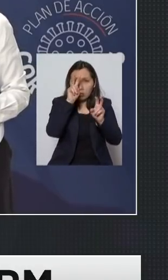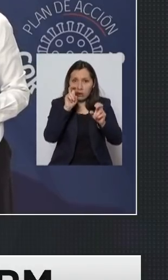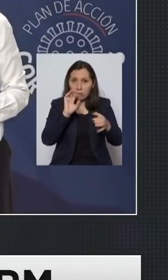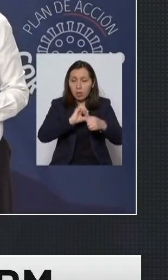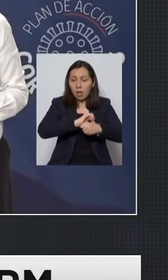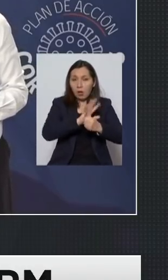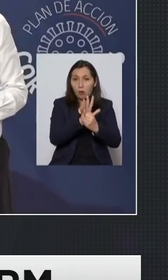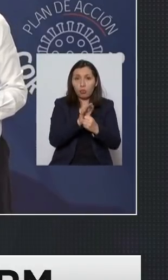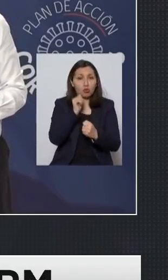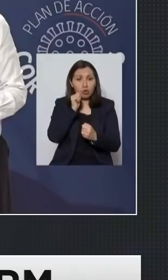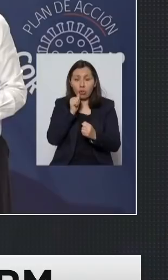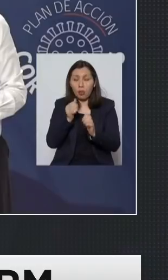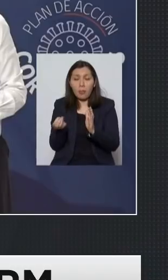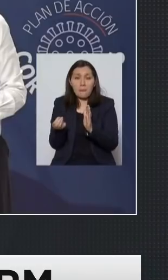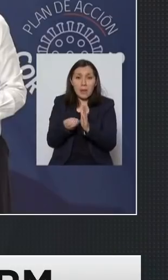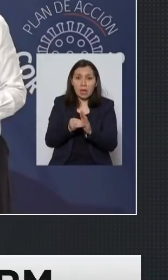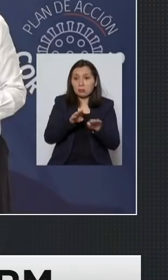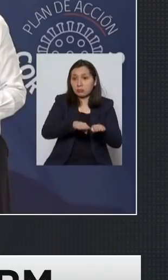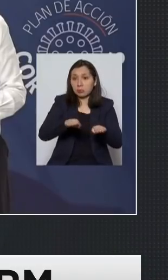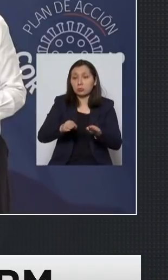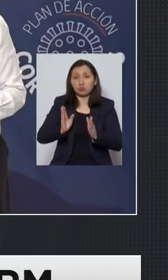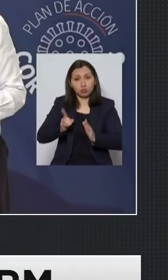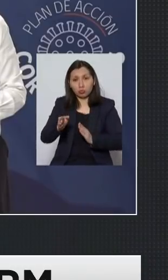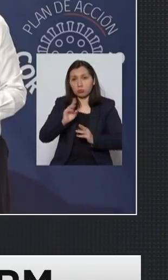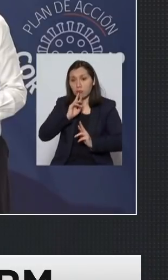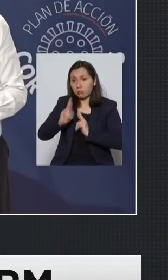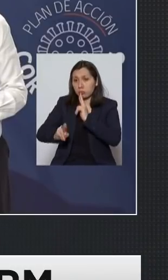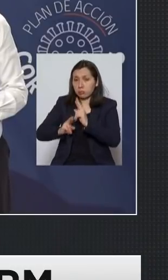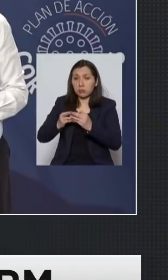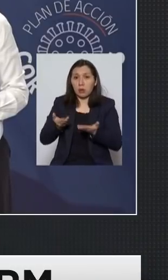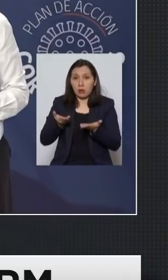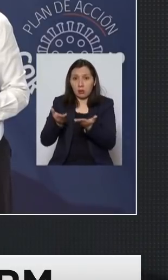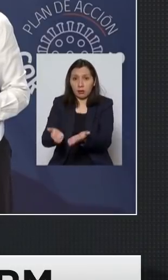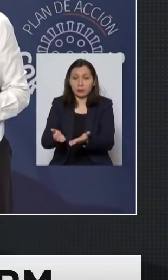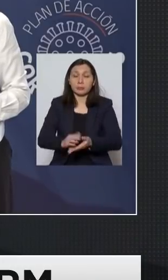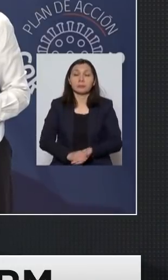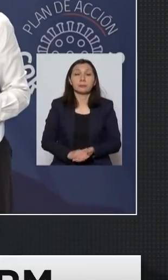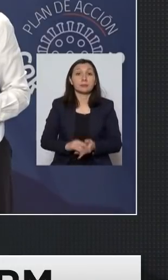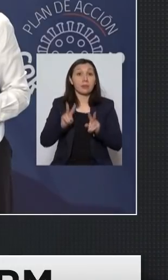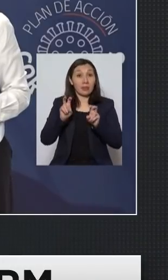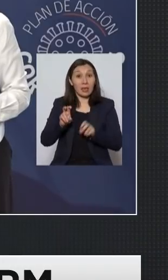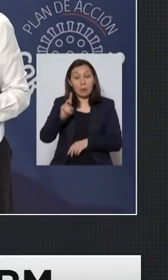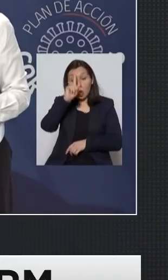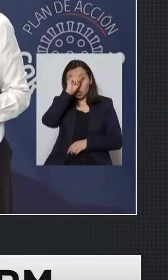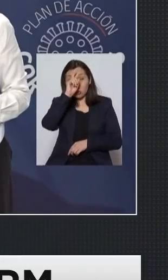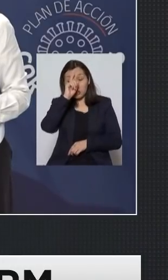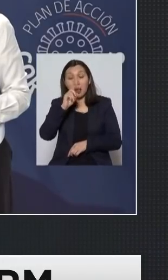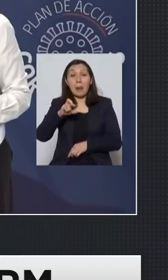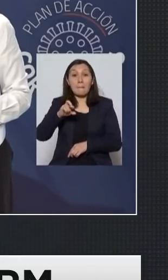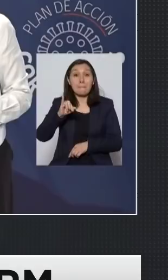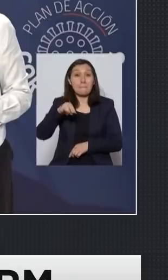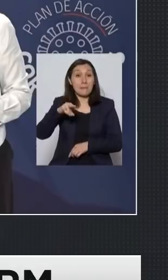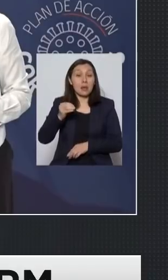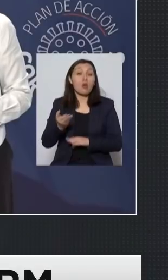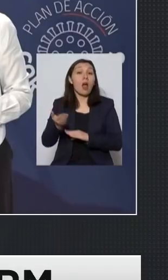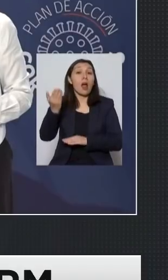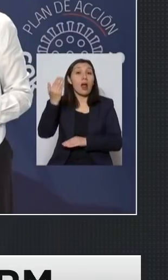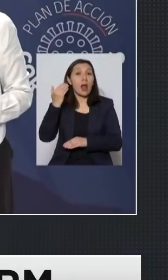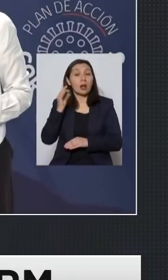y esto sigue subiendo y seguimos respondiendo en relación al hospital Pino o antes en el hospital